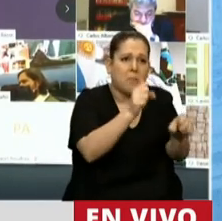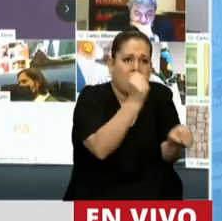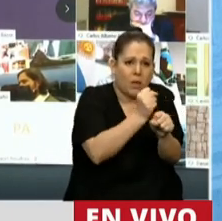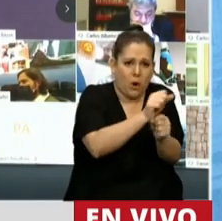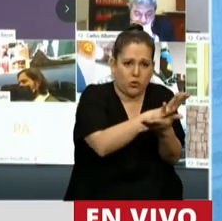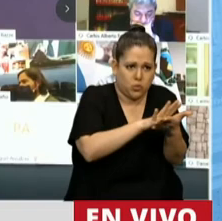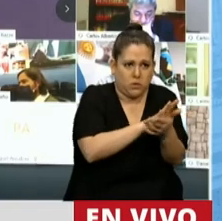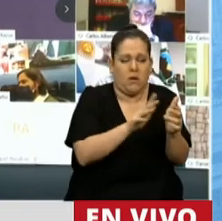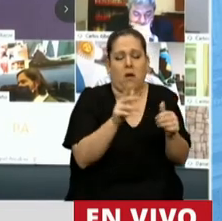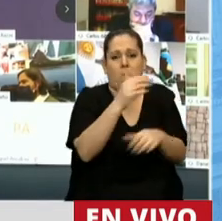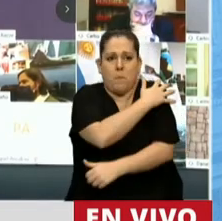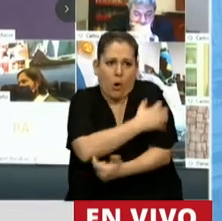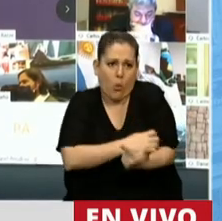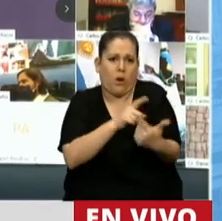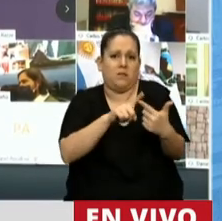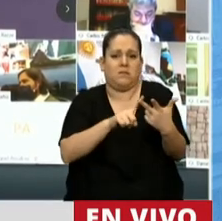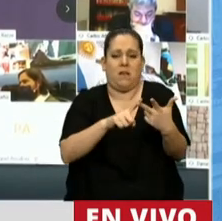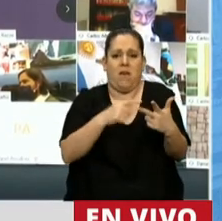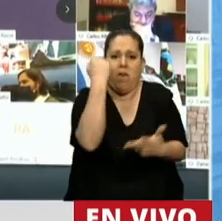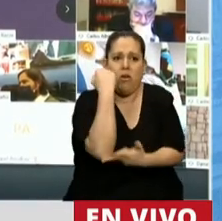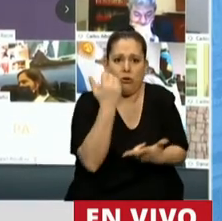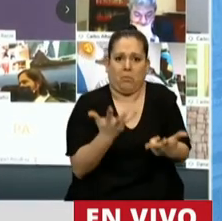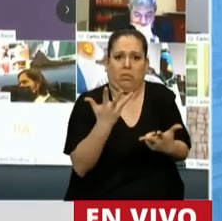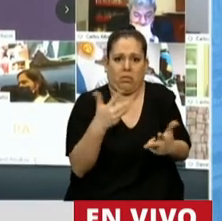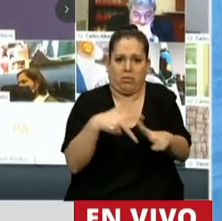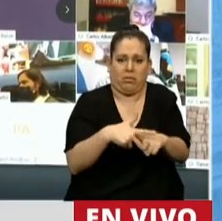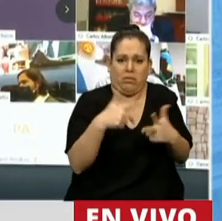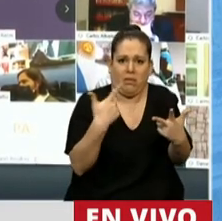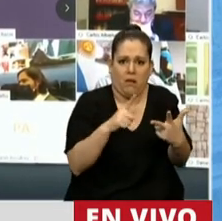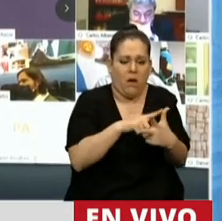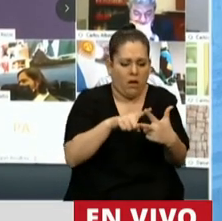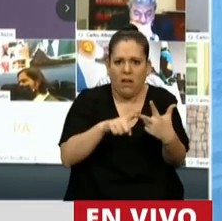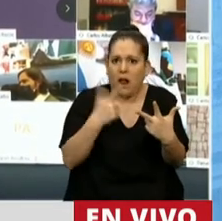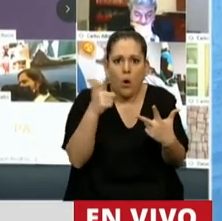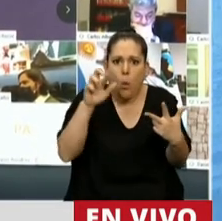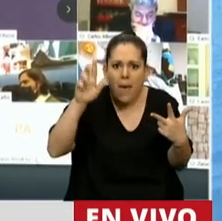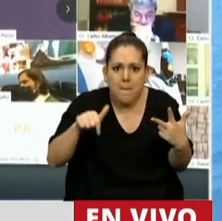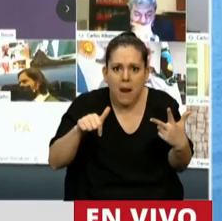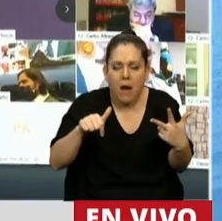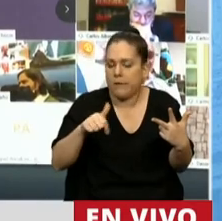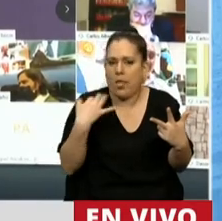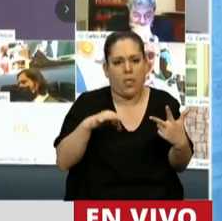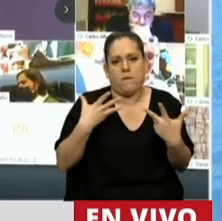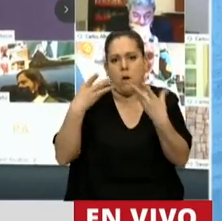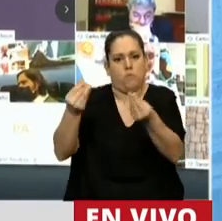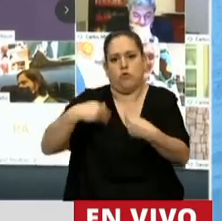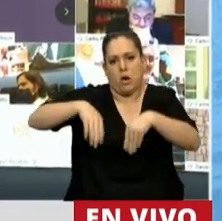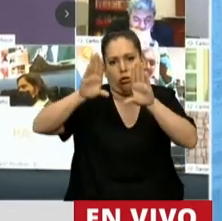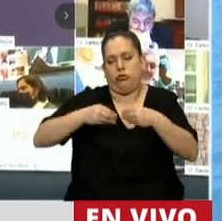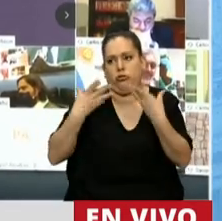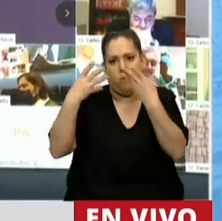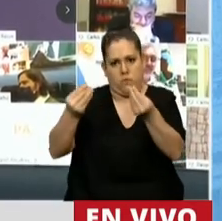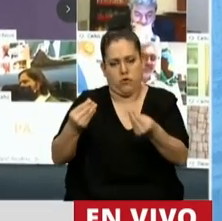pobreza, para resolver la cuestión del estancamiento de la economía, tengamos un plan que podamos acompañar entre todos. Gracias, Presidente.